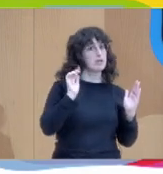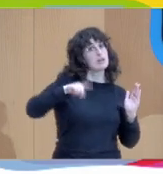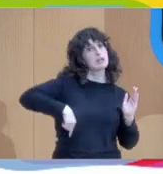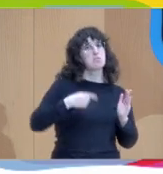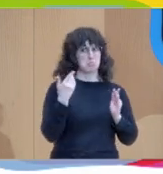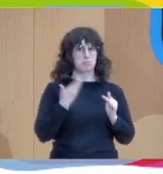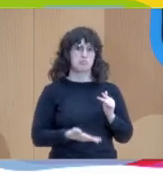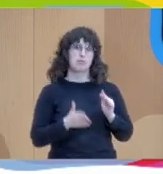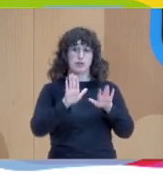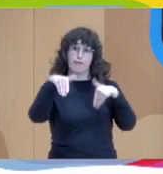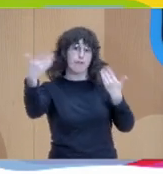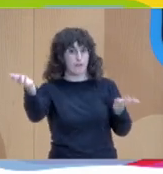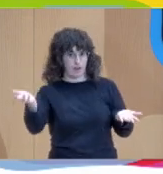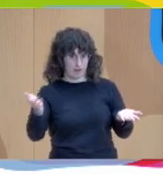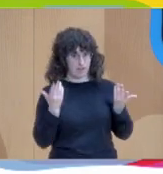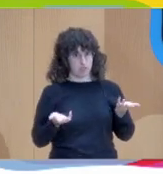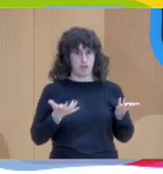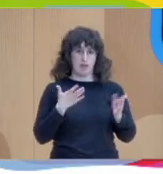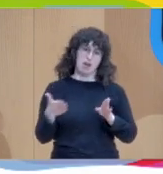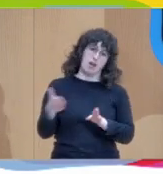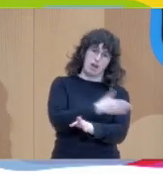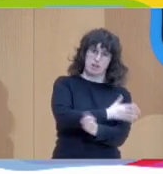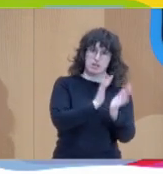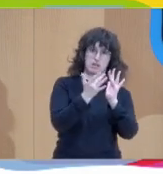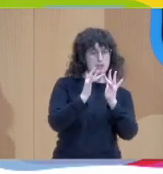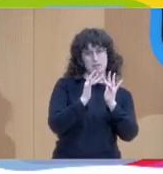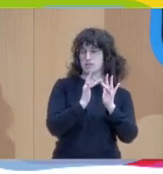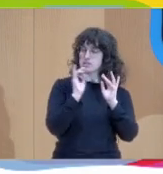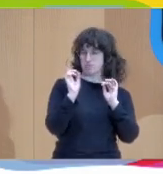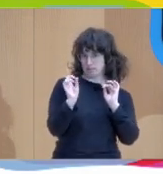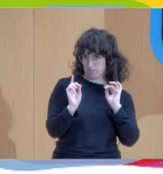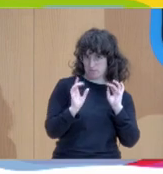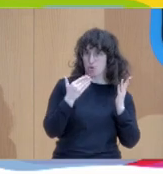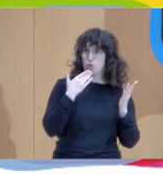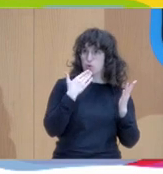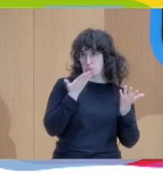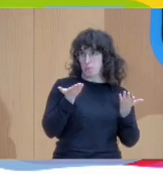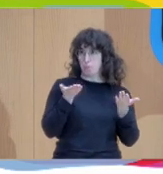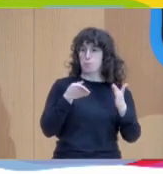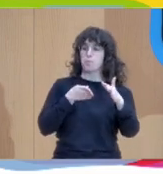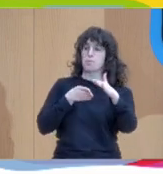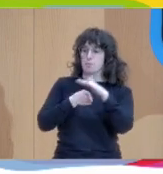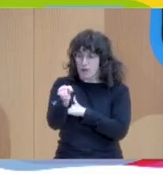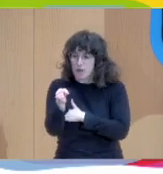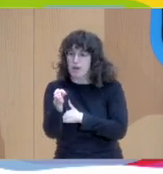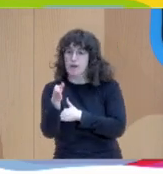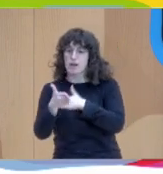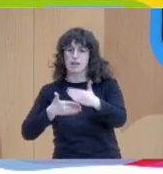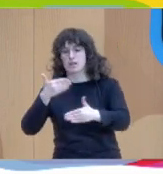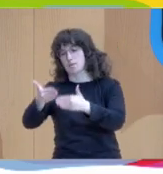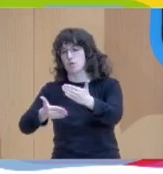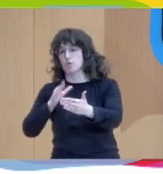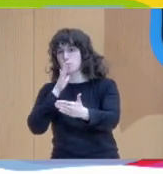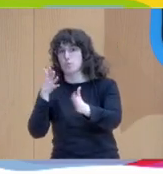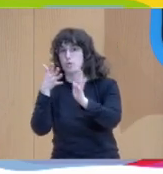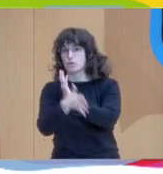No tener una relación previa sino entrar ahí a facilitar un proceso porque eso hace que no tengamos un diagnóstico previo.